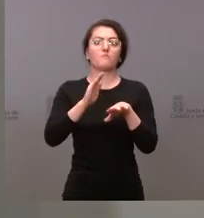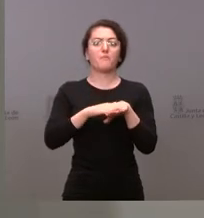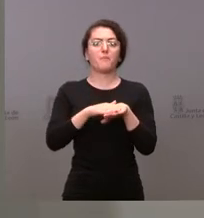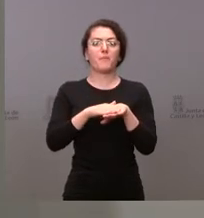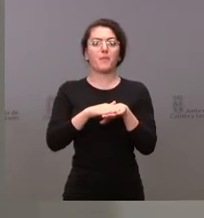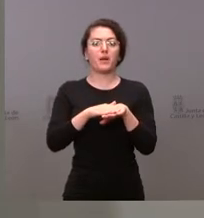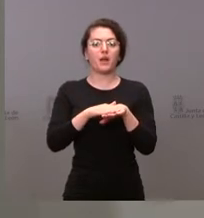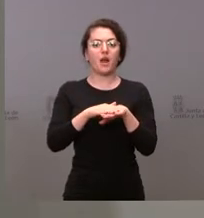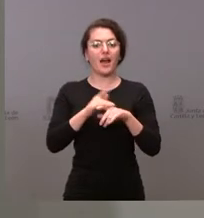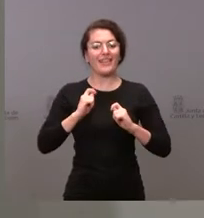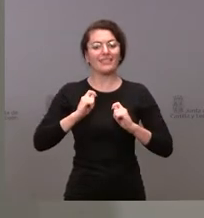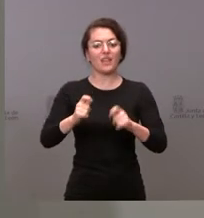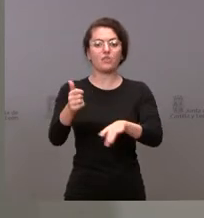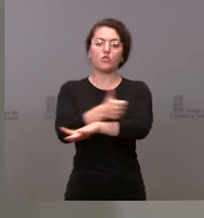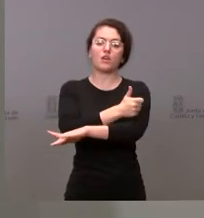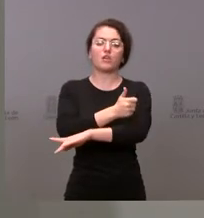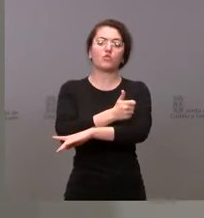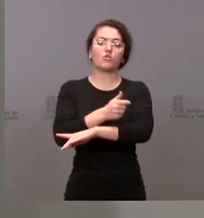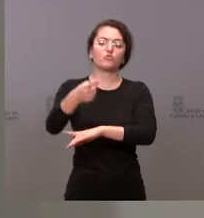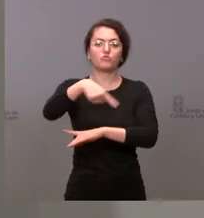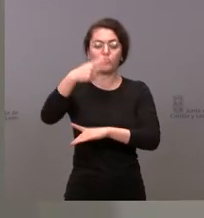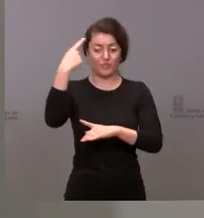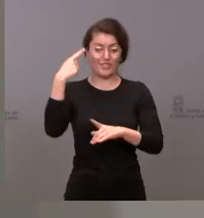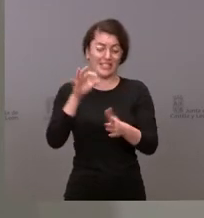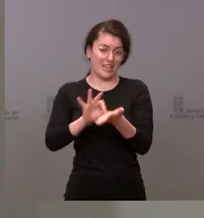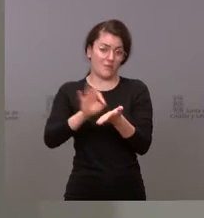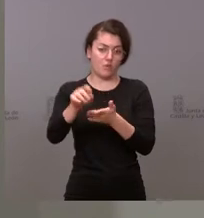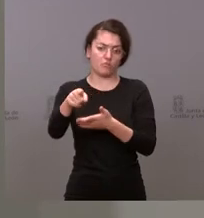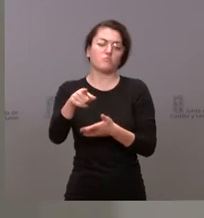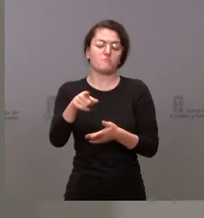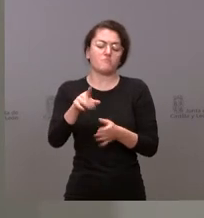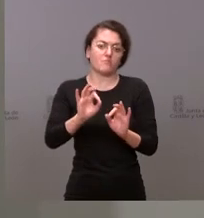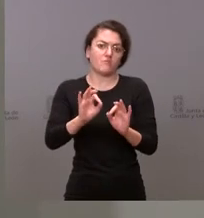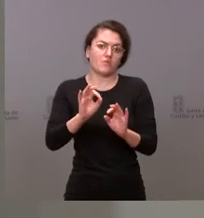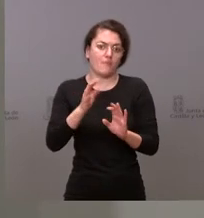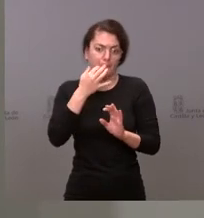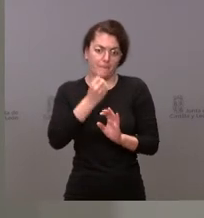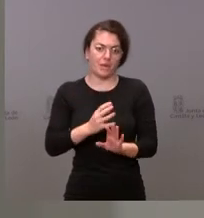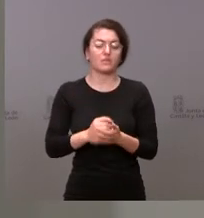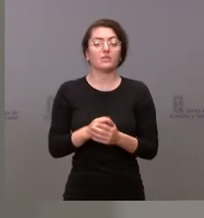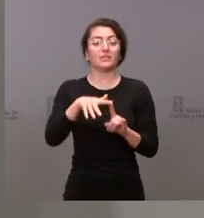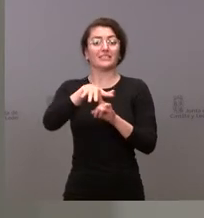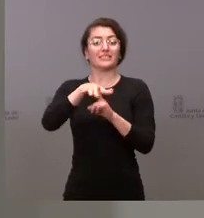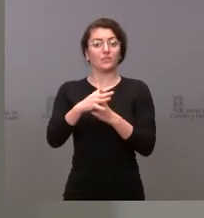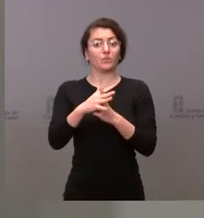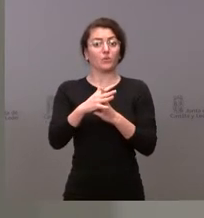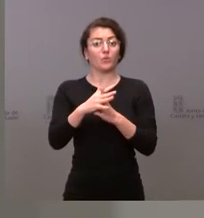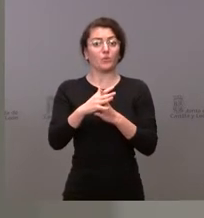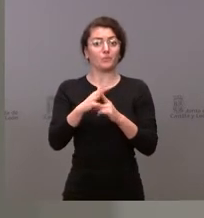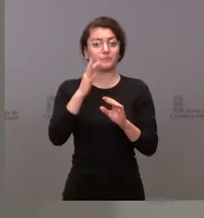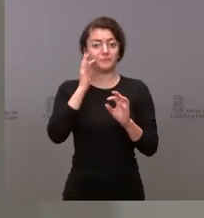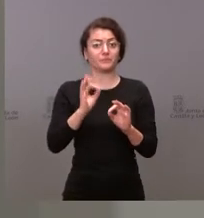el servicio que merecen. En estas situaciones es normal y